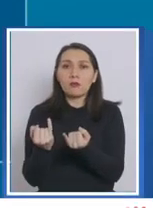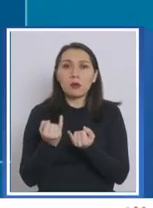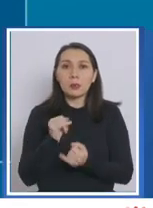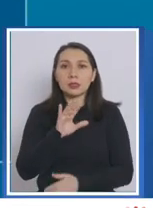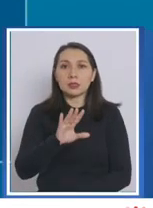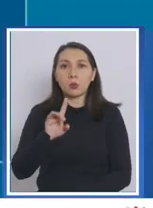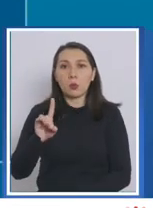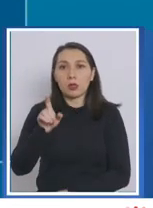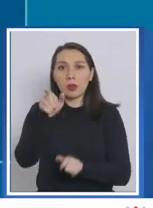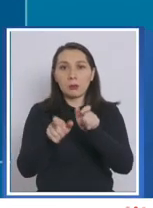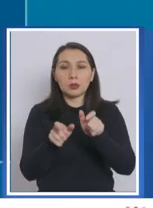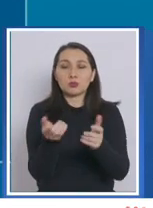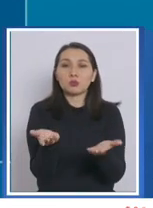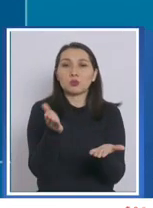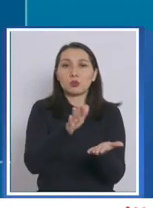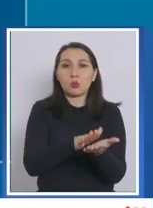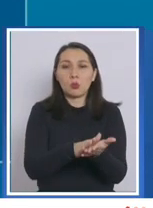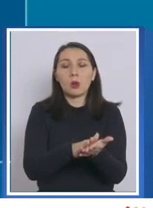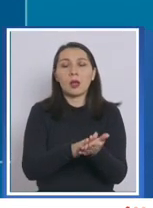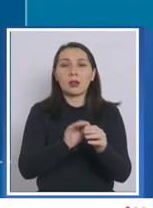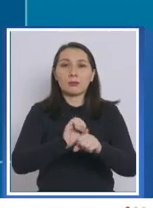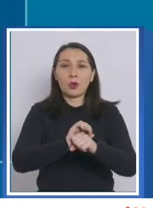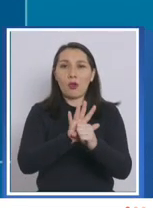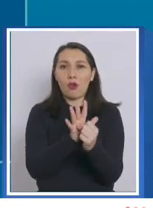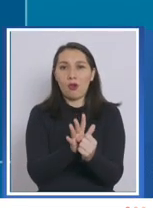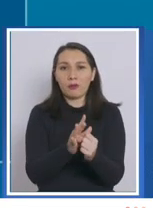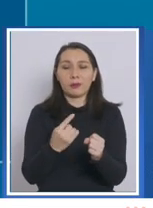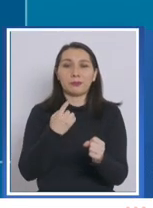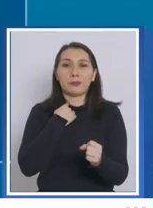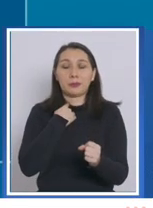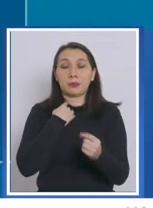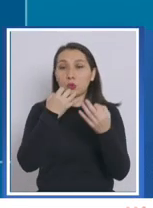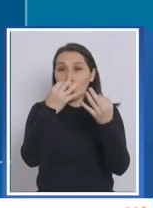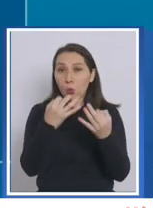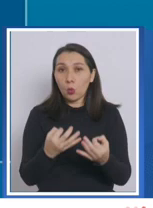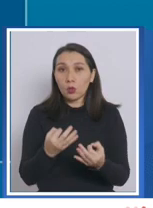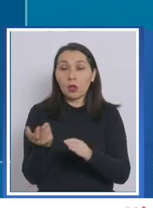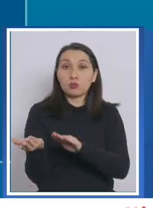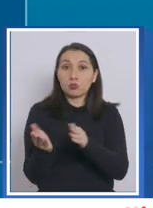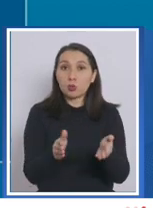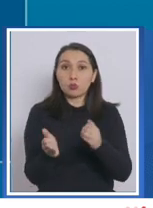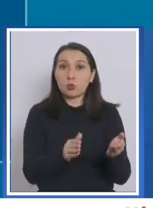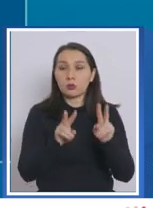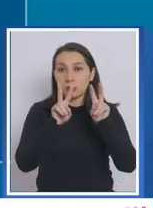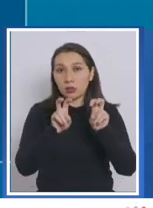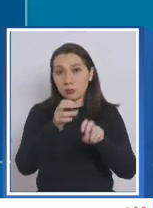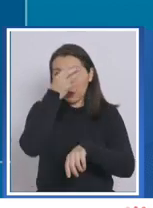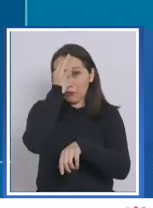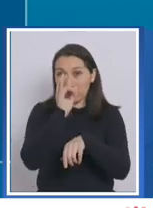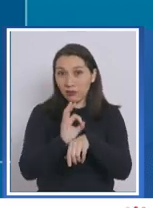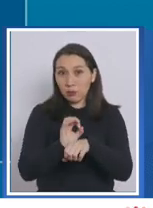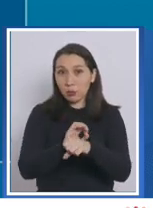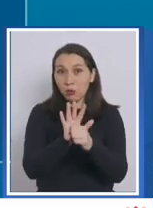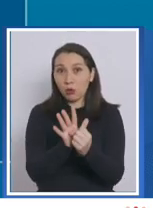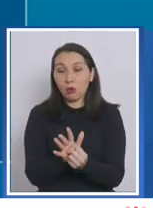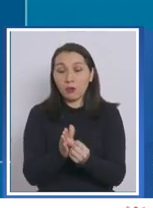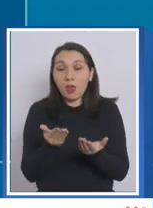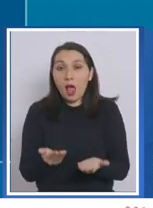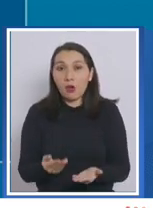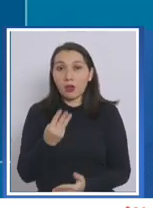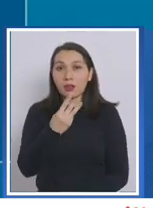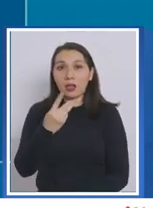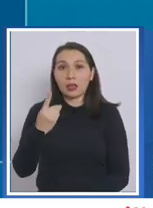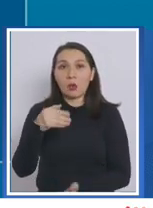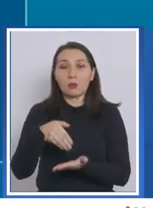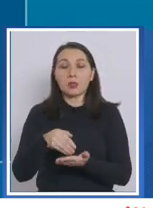51 pacientes fallecidos por COVID-19, con lo cual la cifra total de decesos asociados a esta enfermedad asciende a